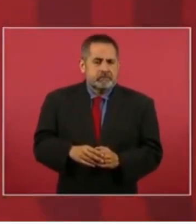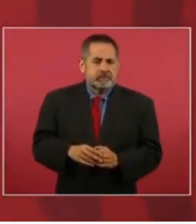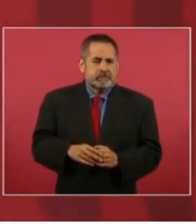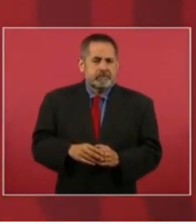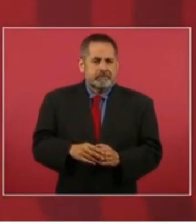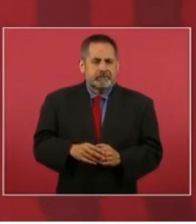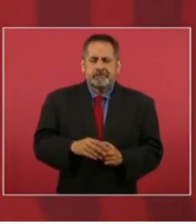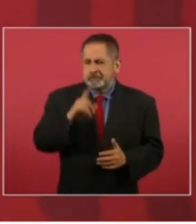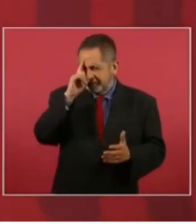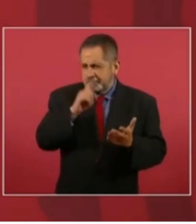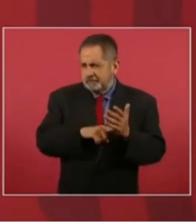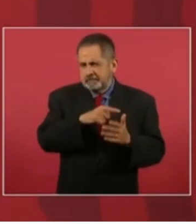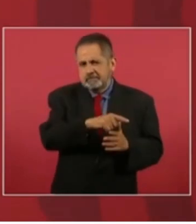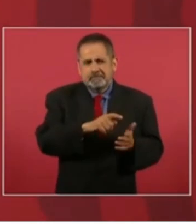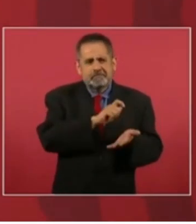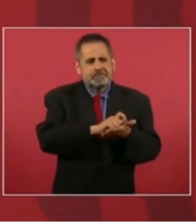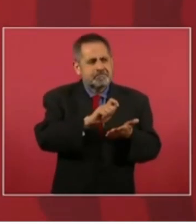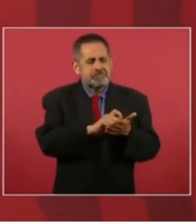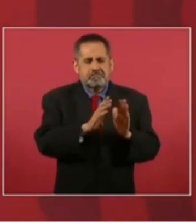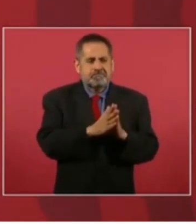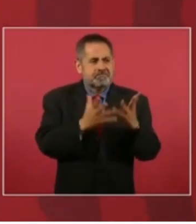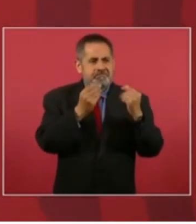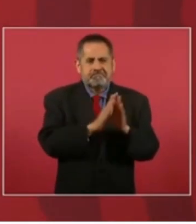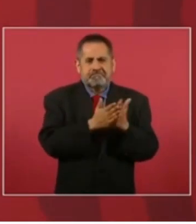yo creo que es el escritor que más libros vende.